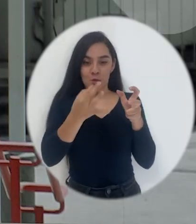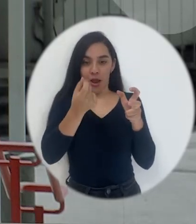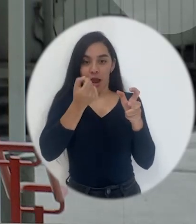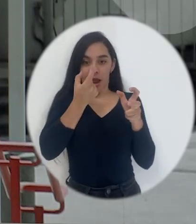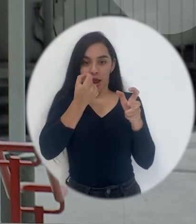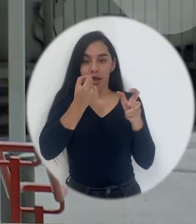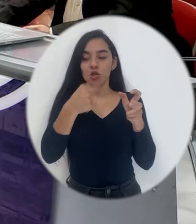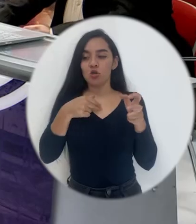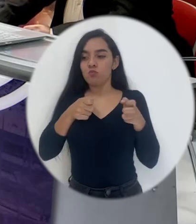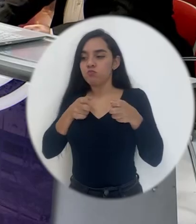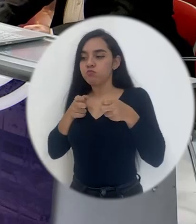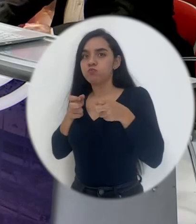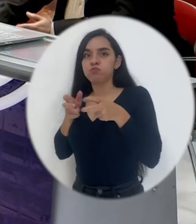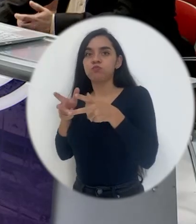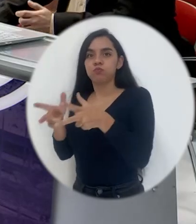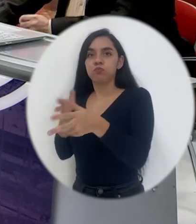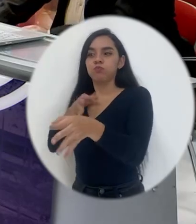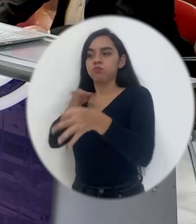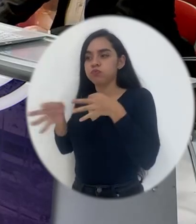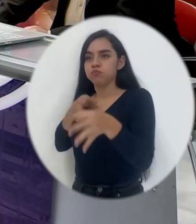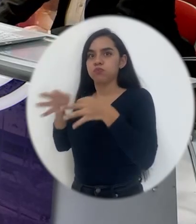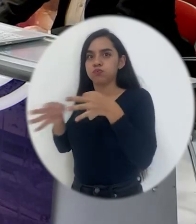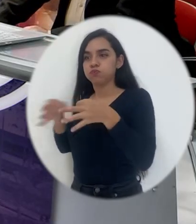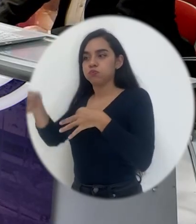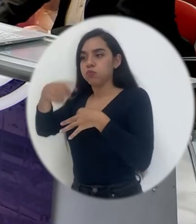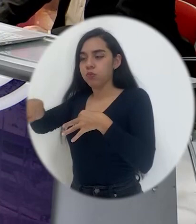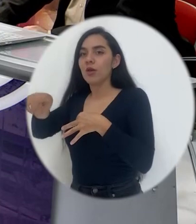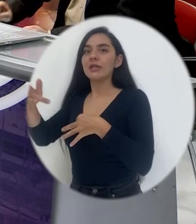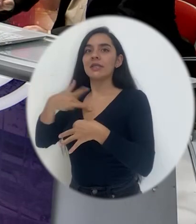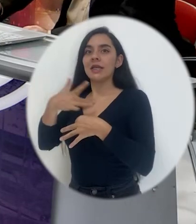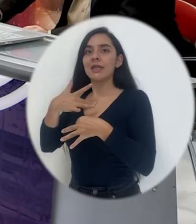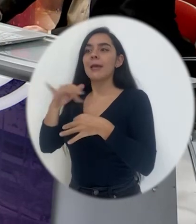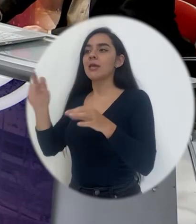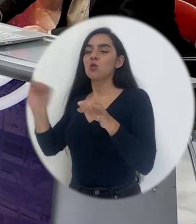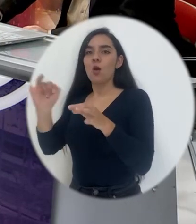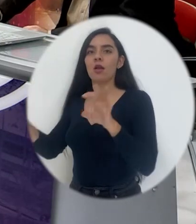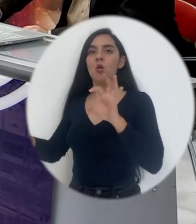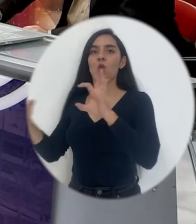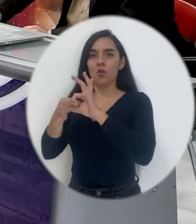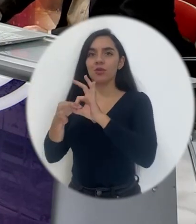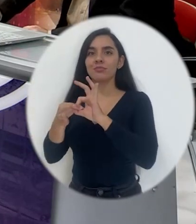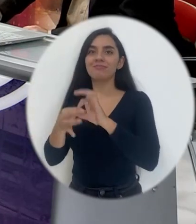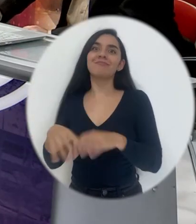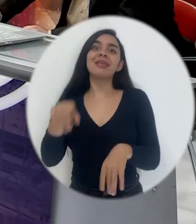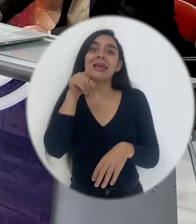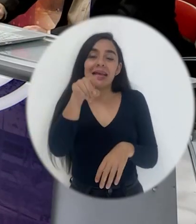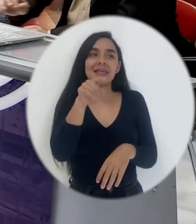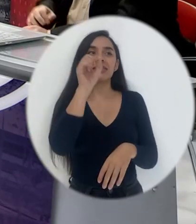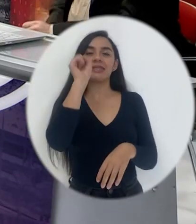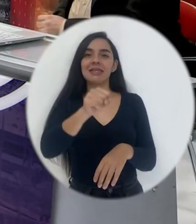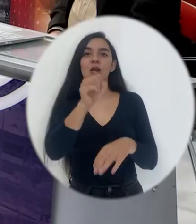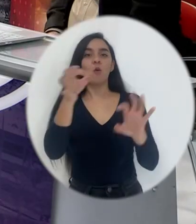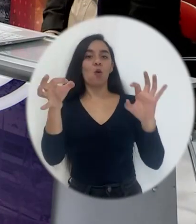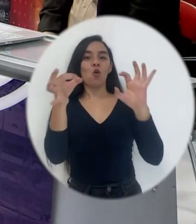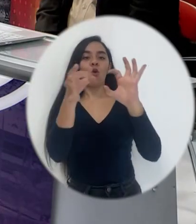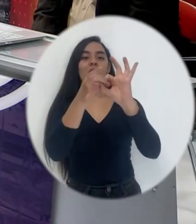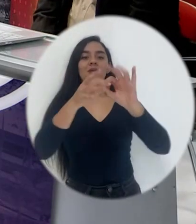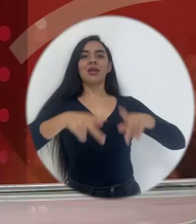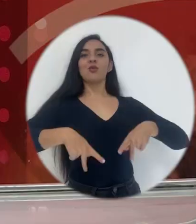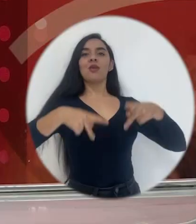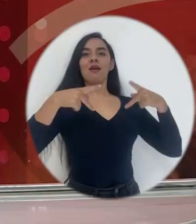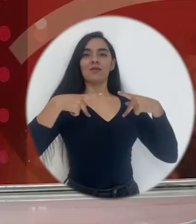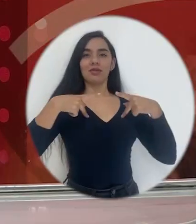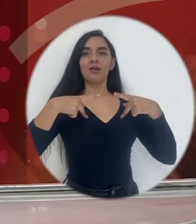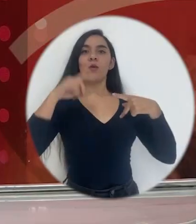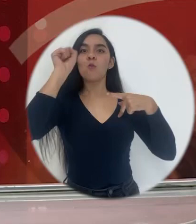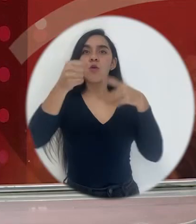entender. Exactamente. Y esa es una problemática. Sin entender, sin conectar, ¿verdad? Con la vida, solamente hacer, ¿verdad? Hacer y